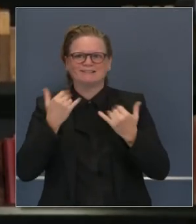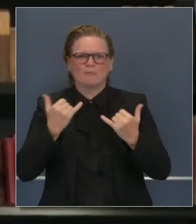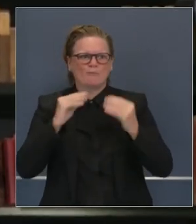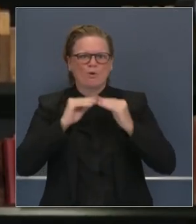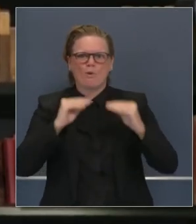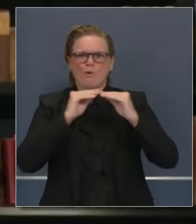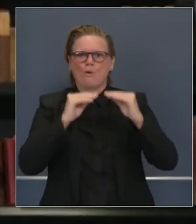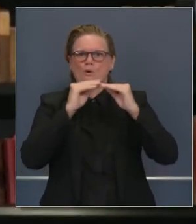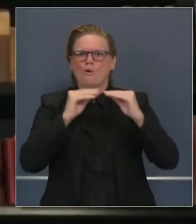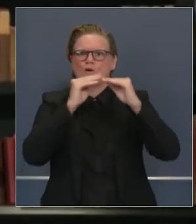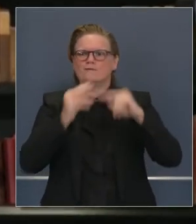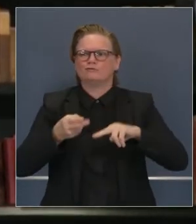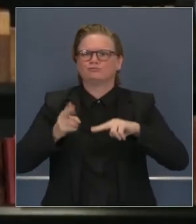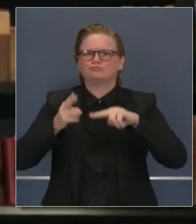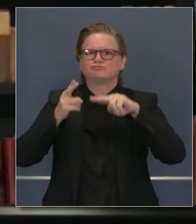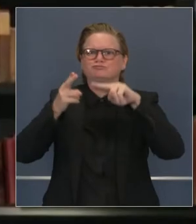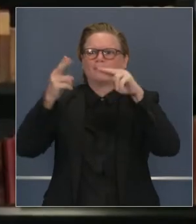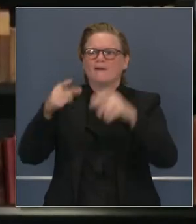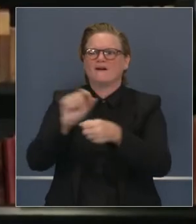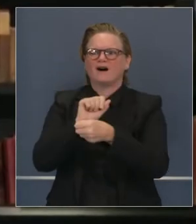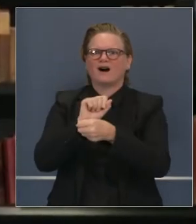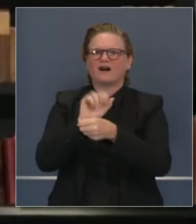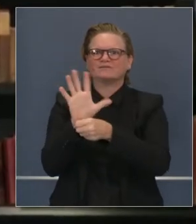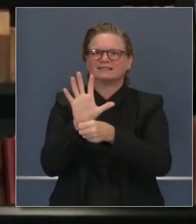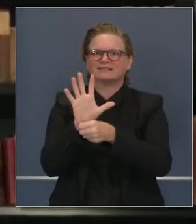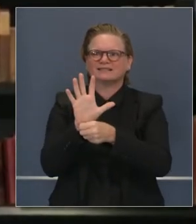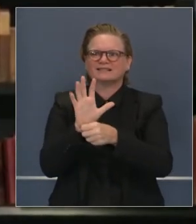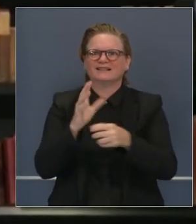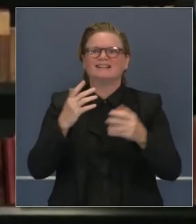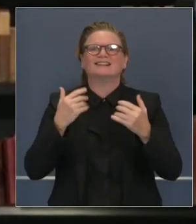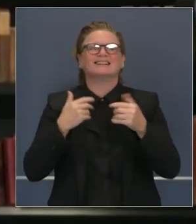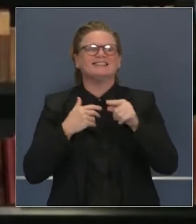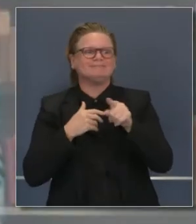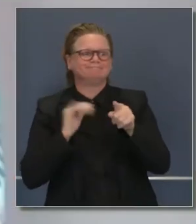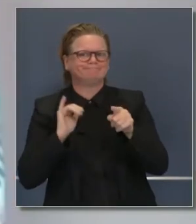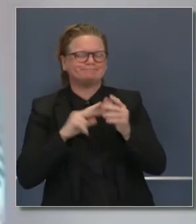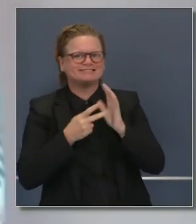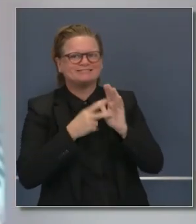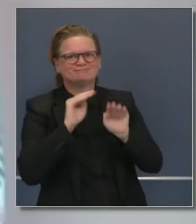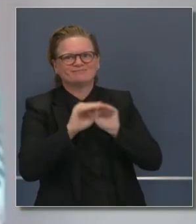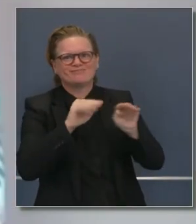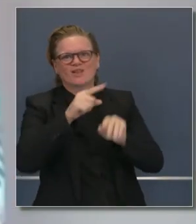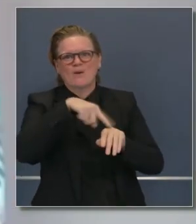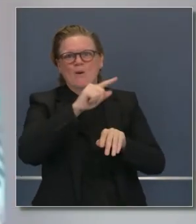de oficio por la sobrecarga al sistema.